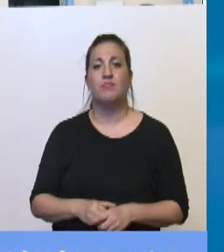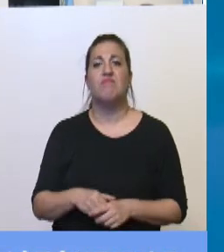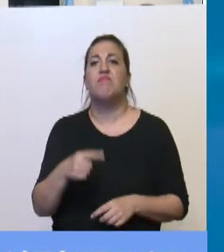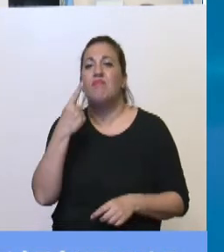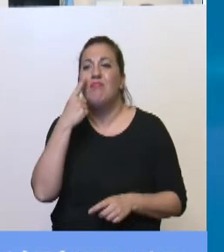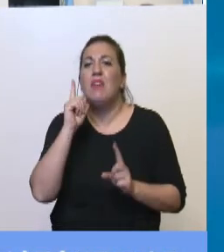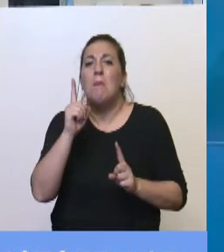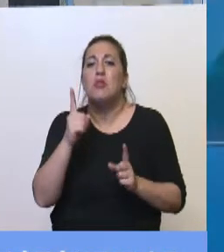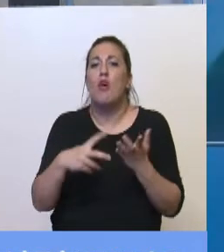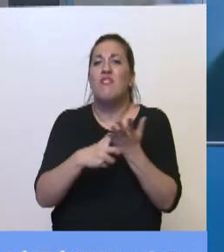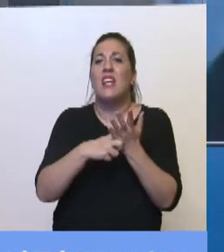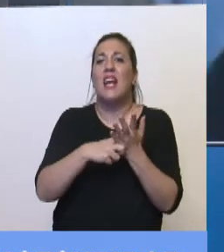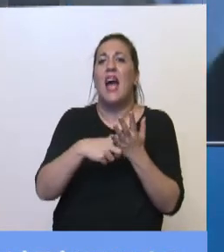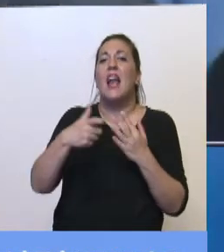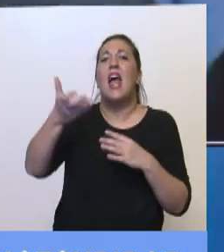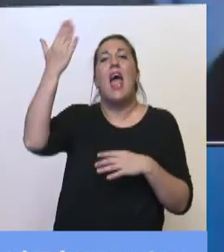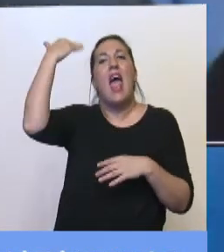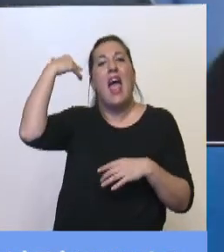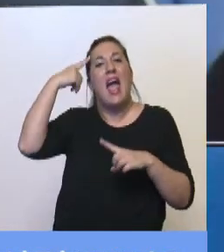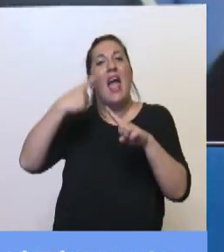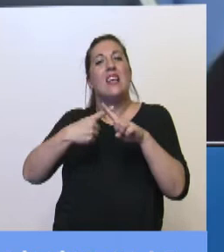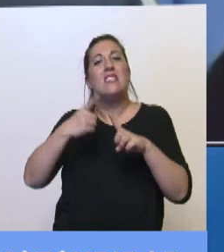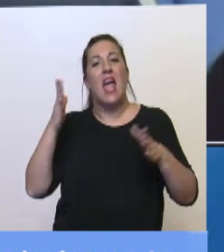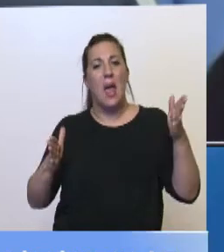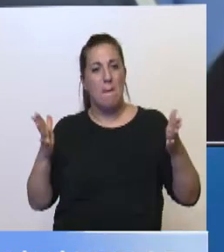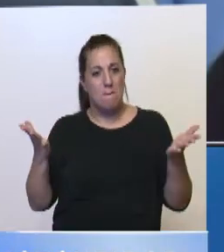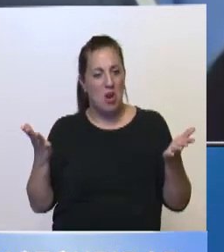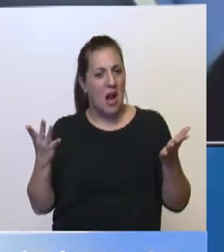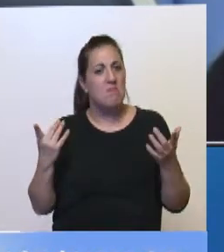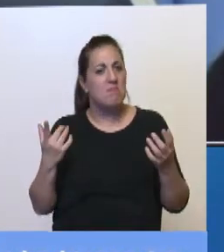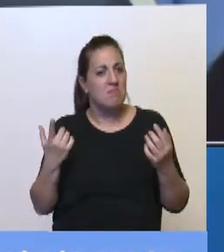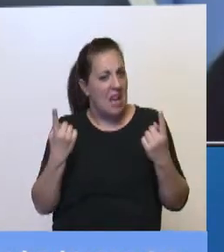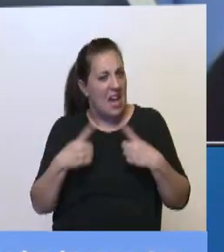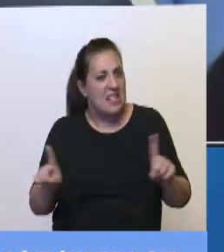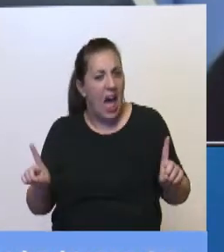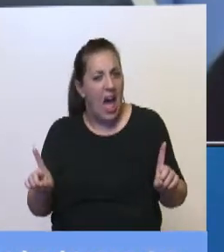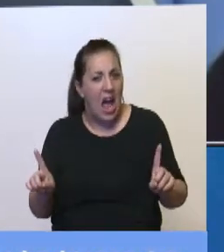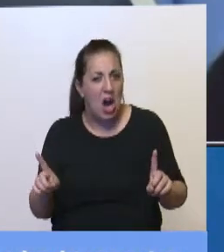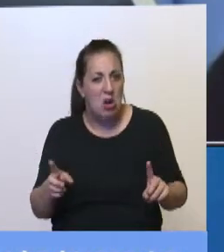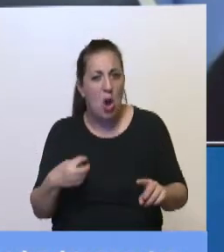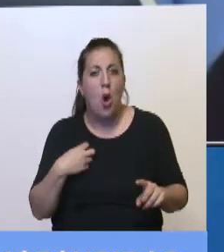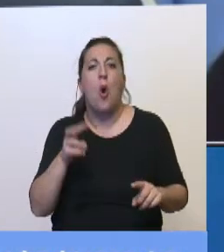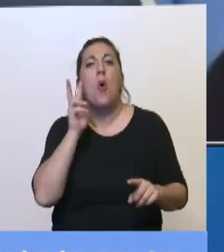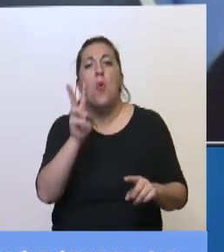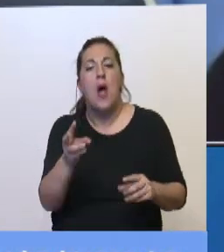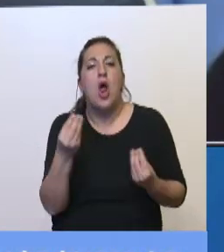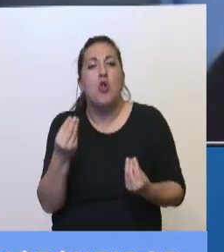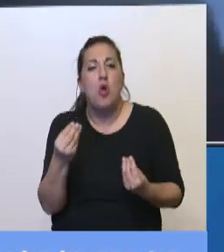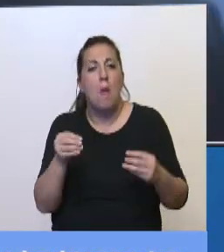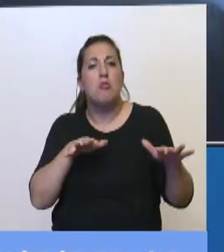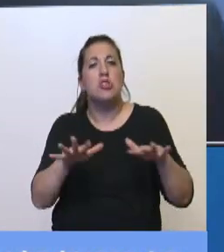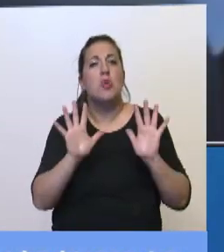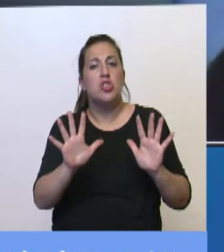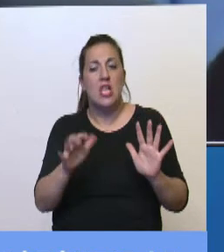fiscales de aquella época. Es raro, ¿no? Ver cómo estas cosas ocurrieron en la Argentina. Entonces,